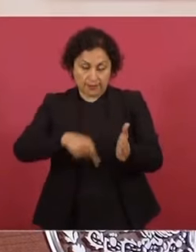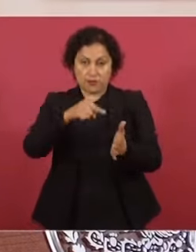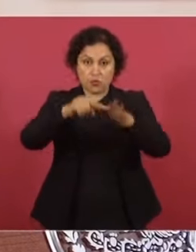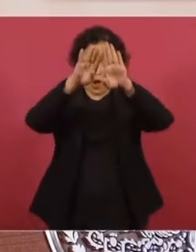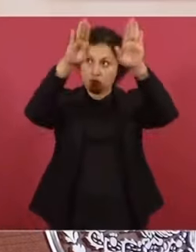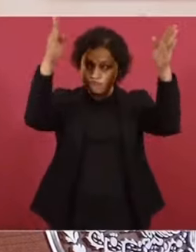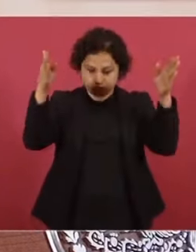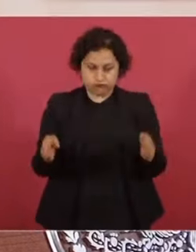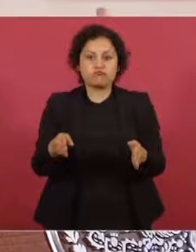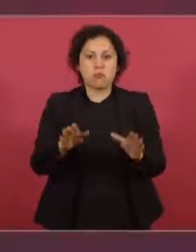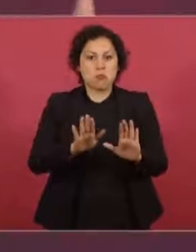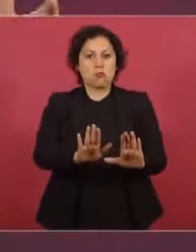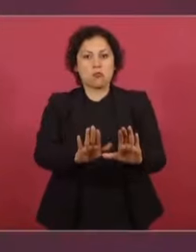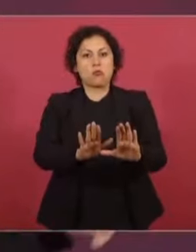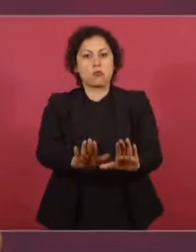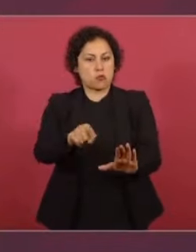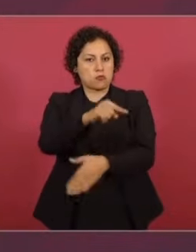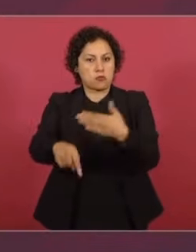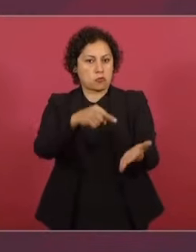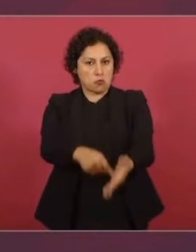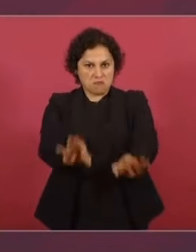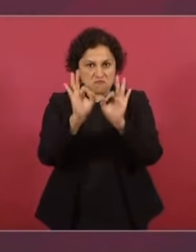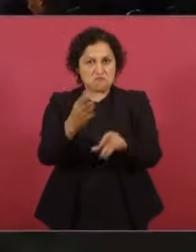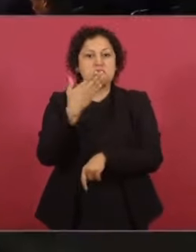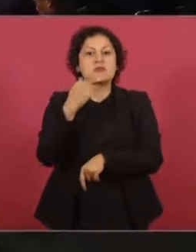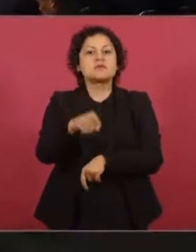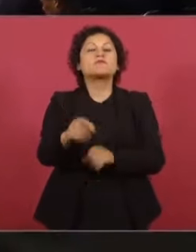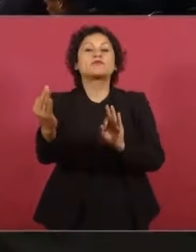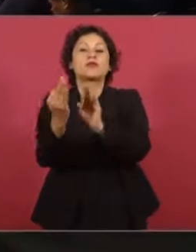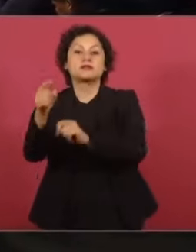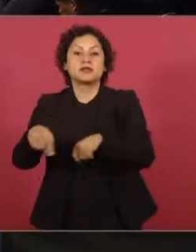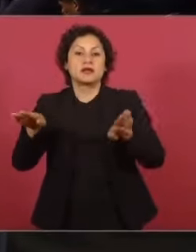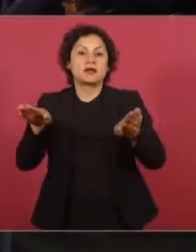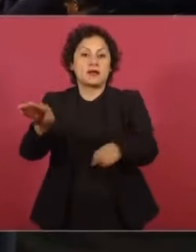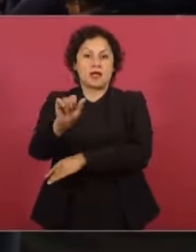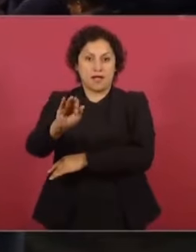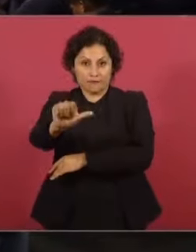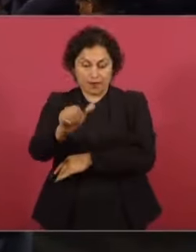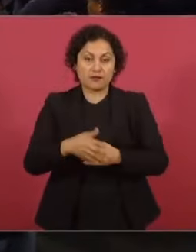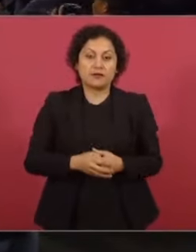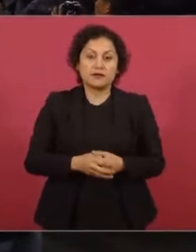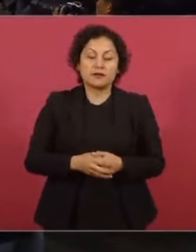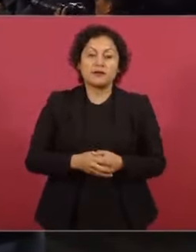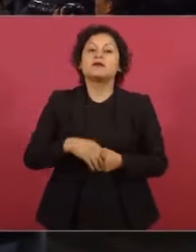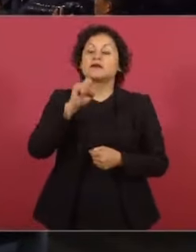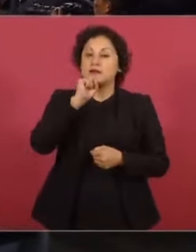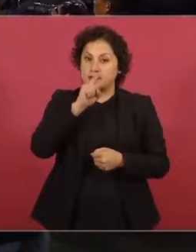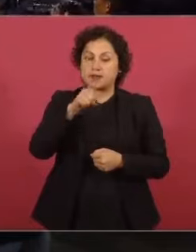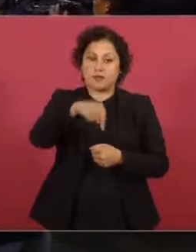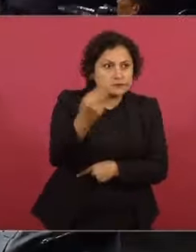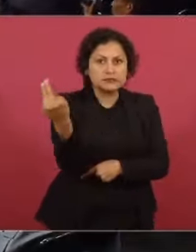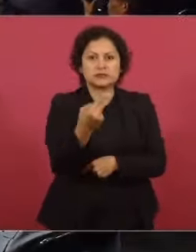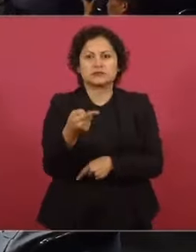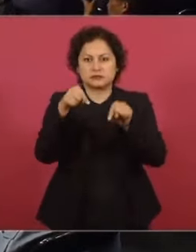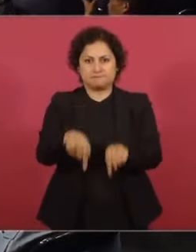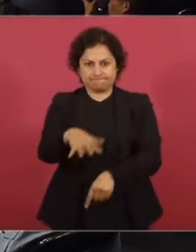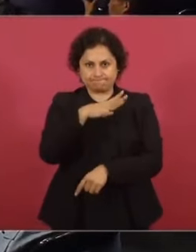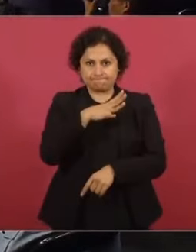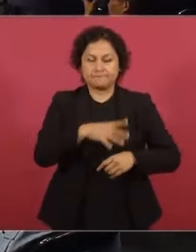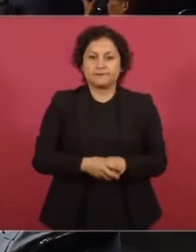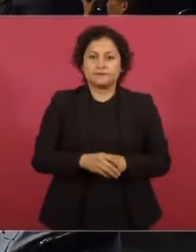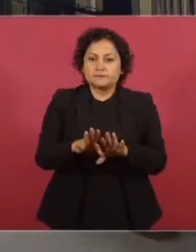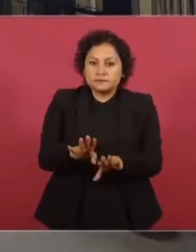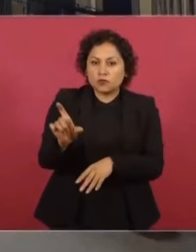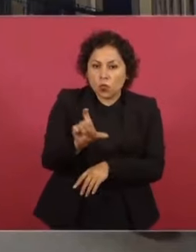muy bien ubicados, estratégicos, cerca del aeropuerto Felipe Ángeles y del aeropuerto de la ciudad. Estamos viendo